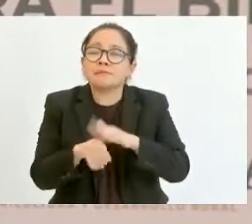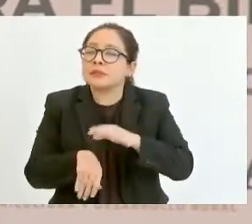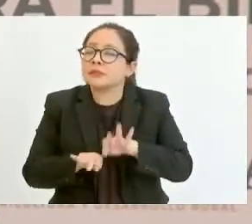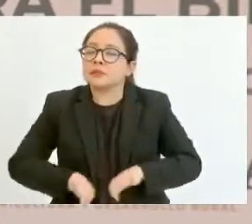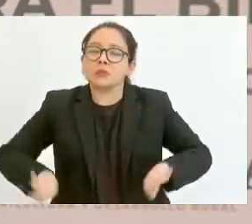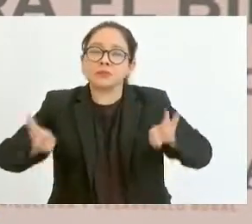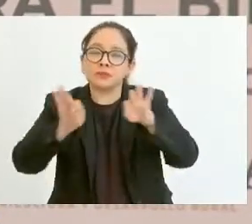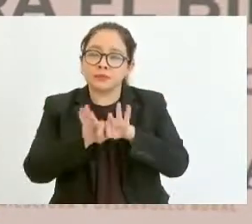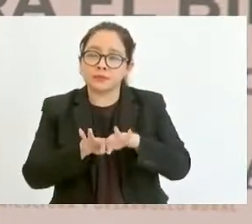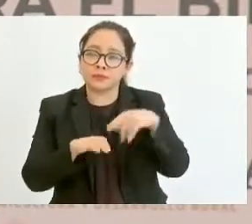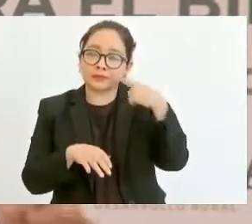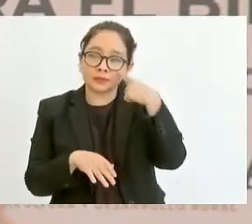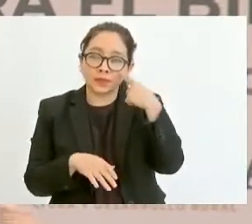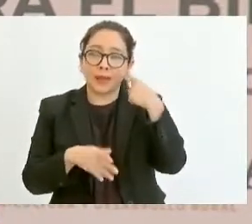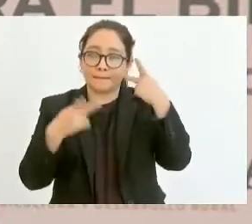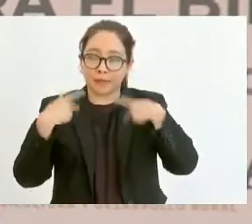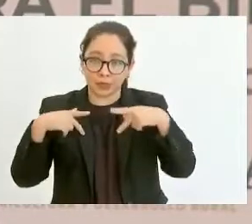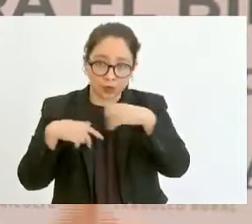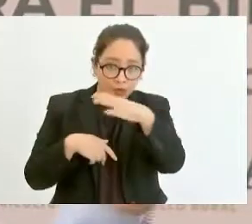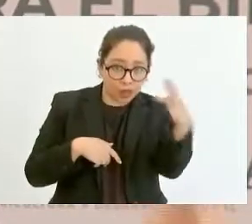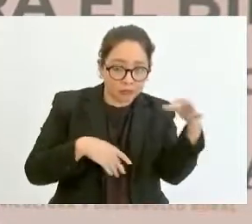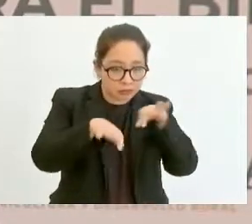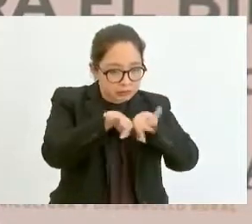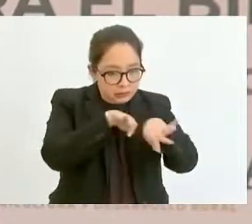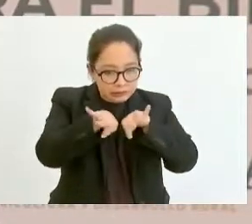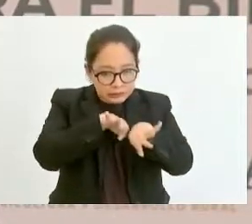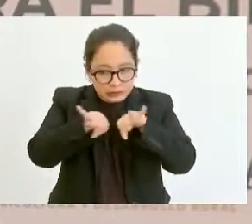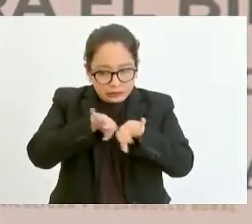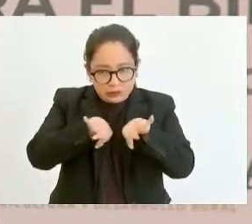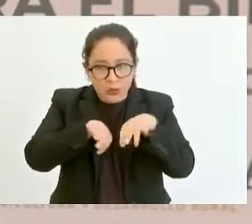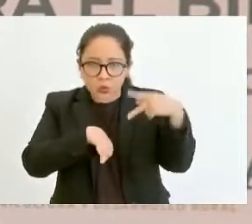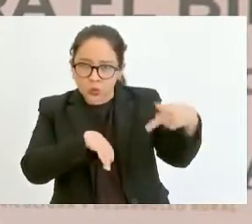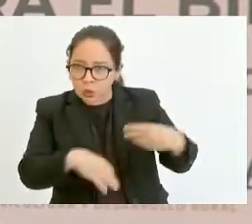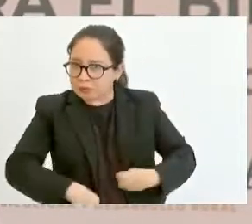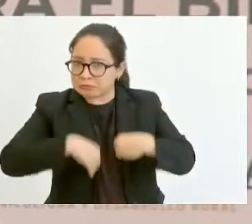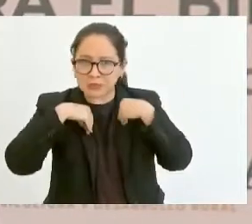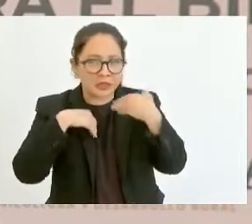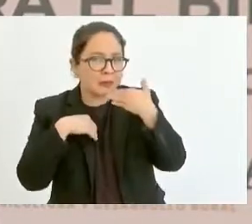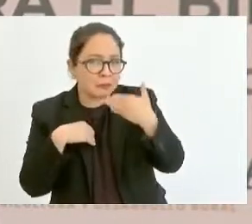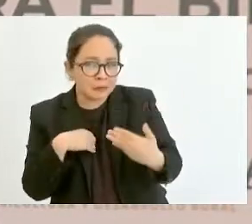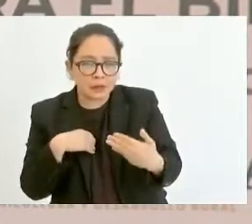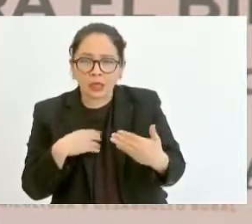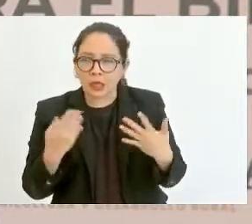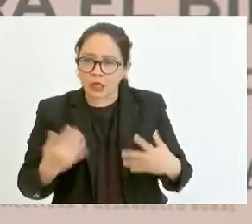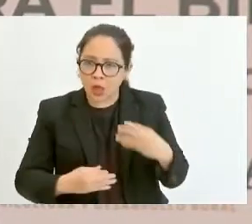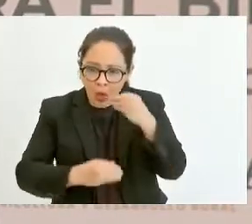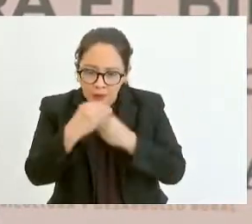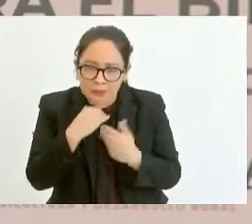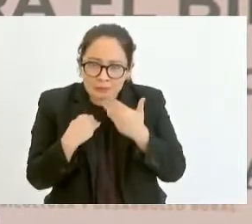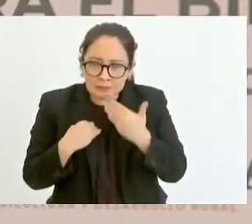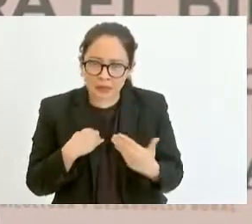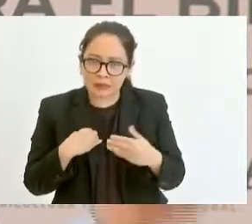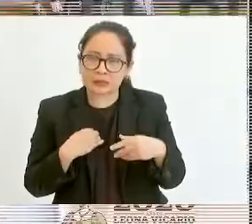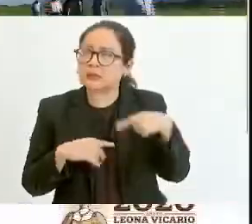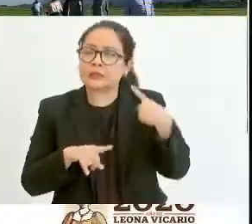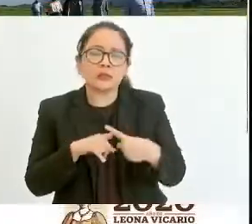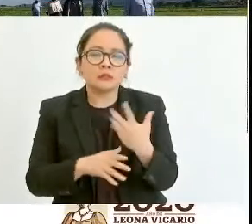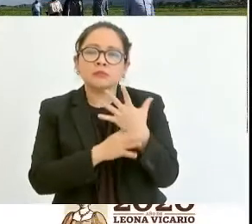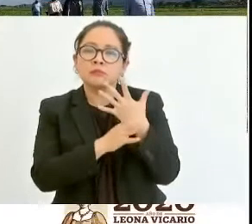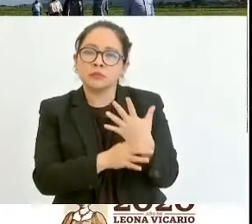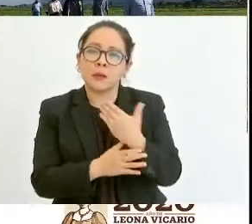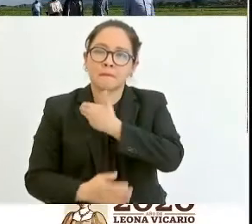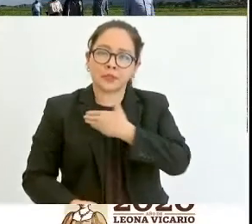los que nos alimentan, coman y vivan bien, como lo ha establecido el Presidente López Obrador. Este